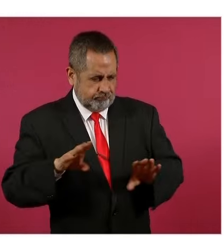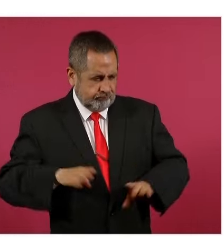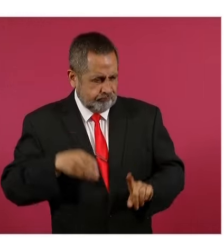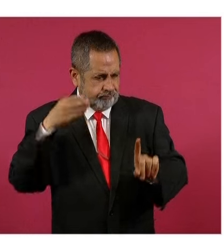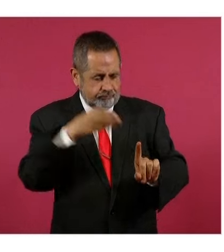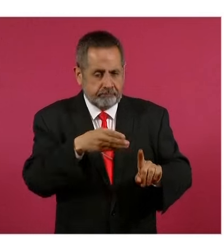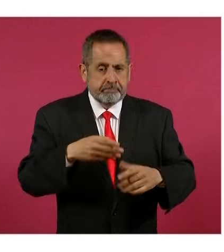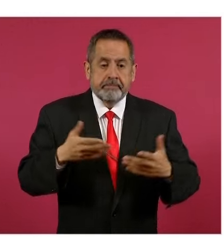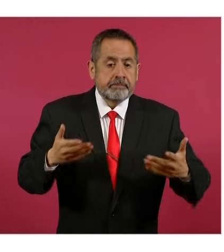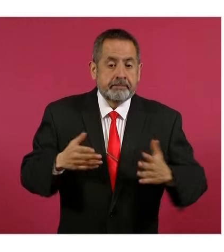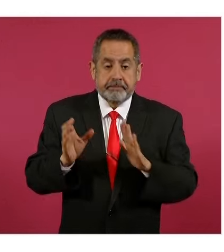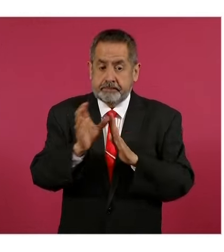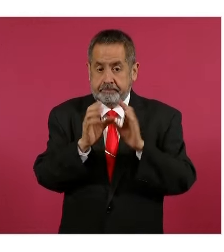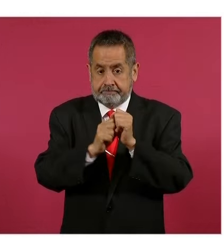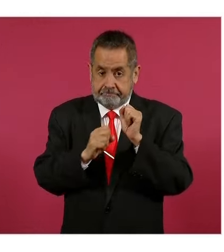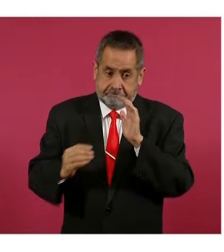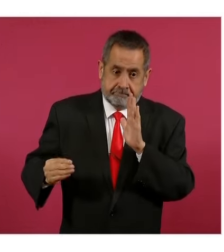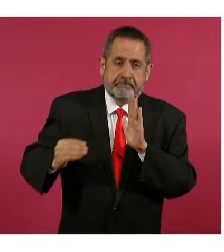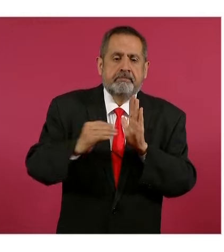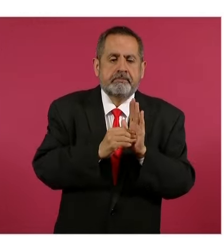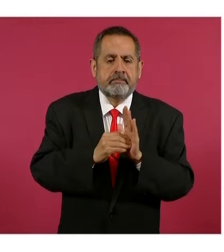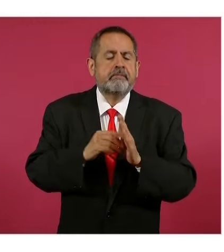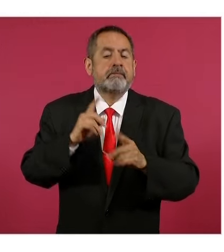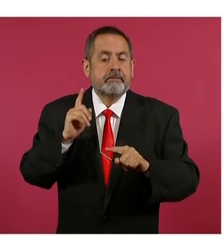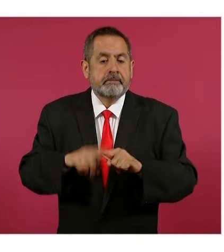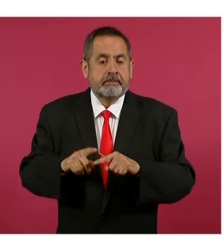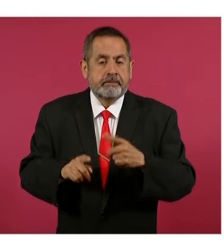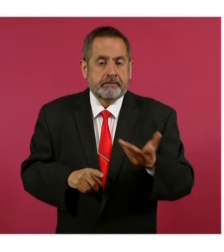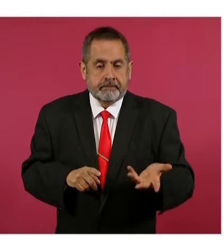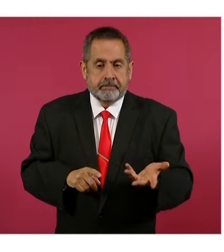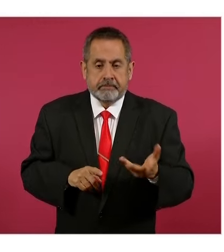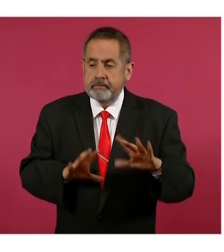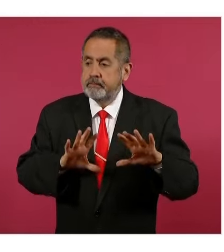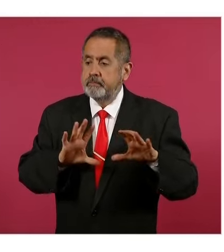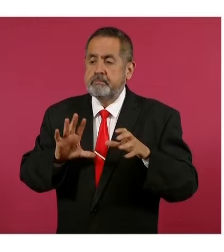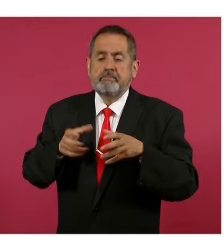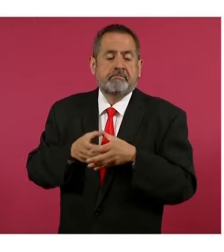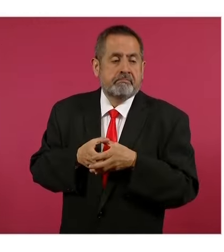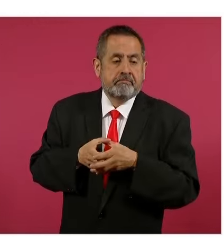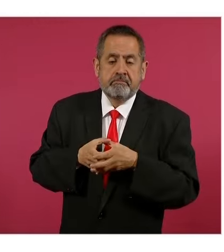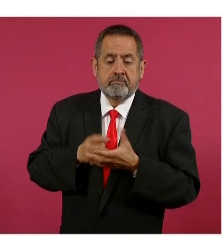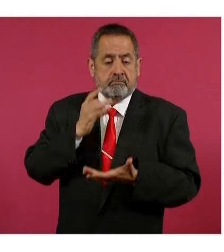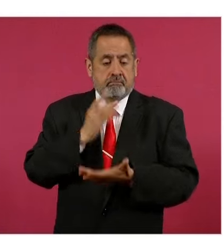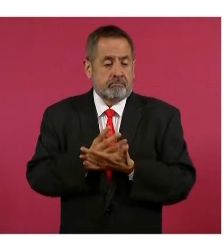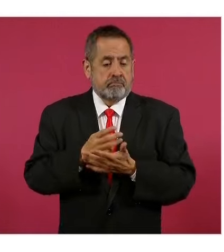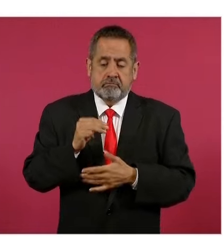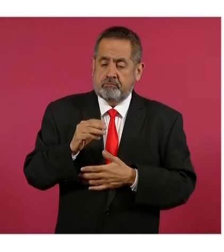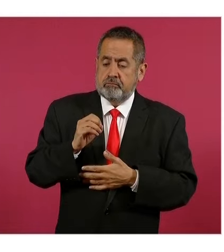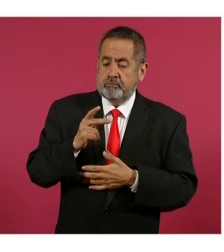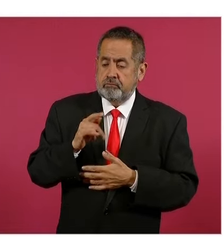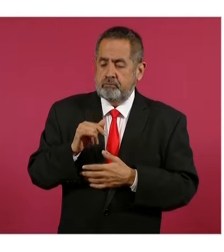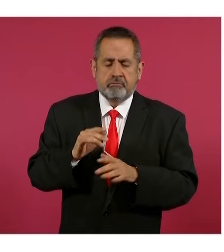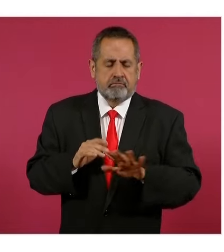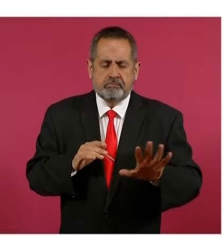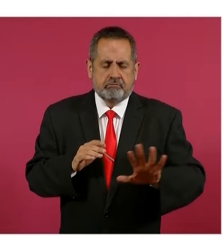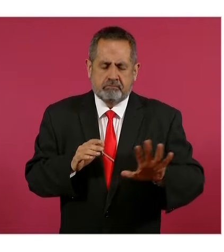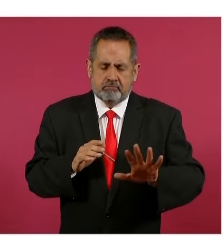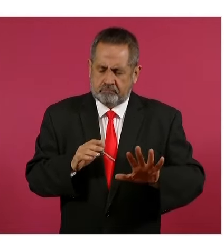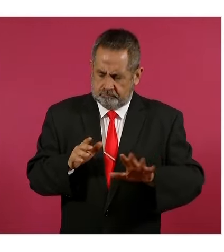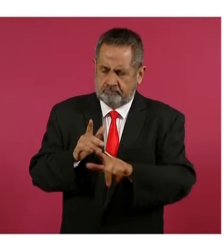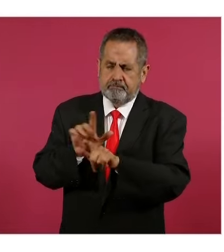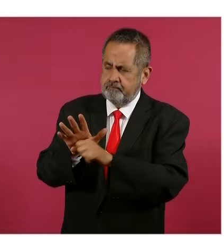se establece en la Constitución que no constituyen monopolios, no el sistema eléctrico nacional